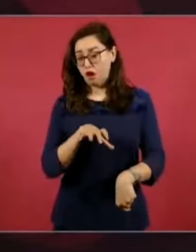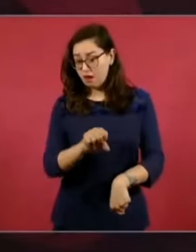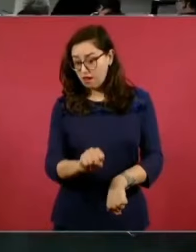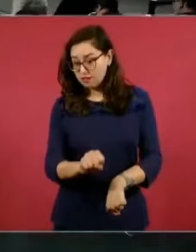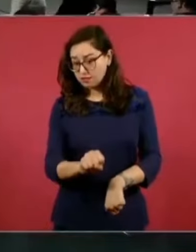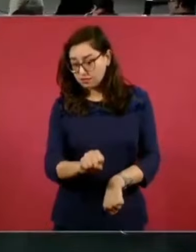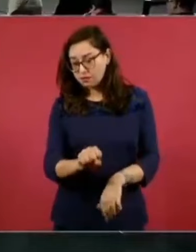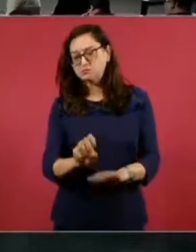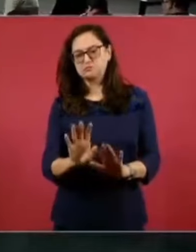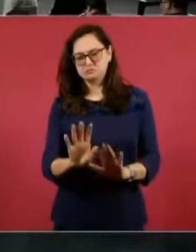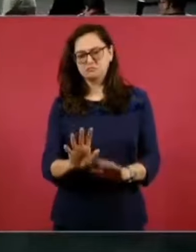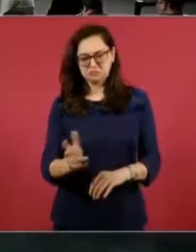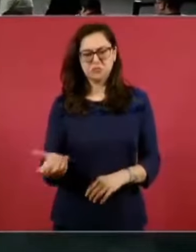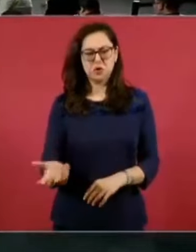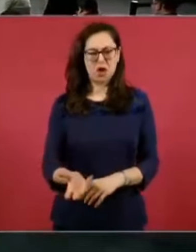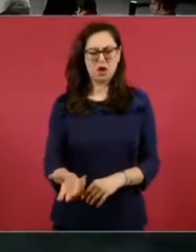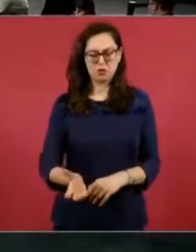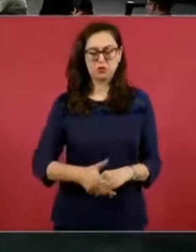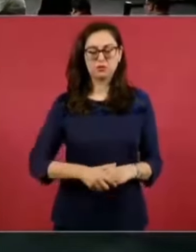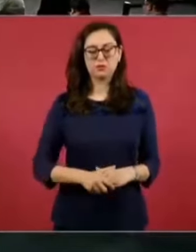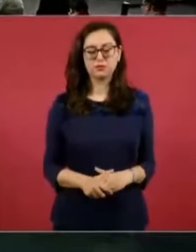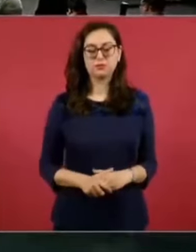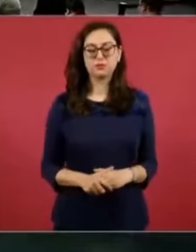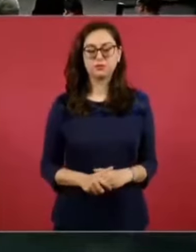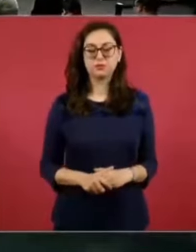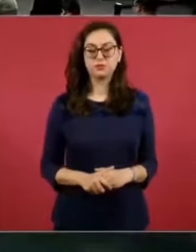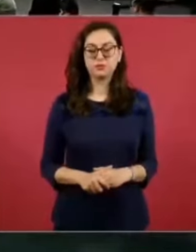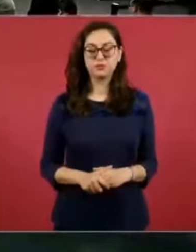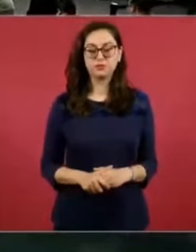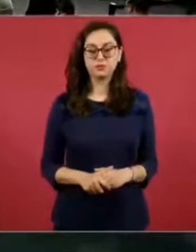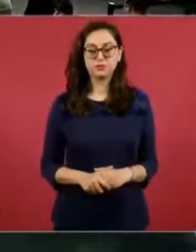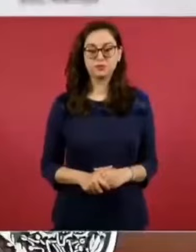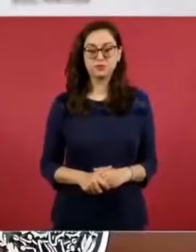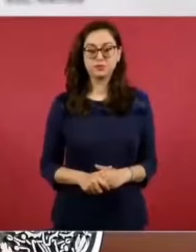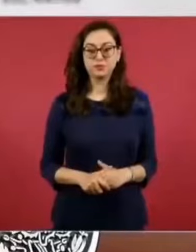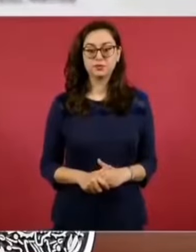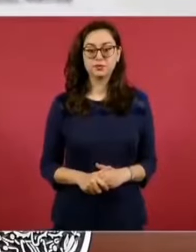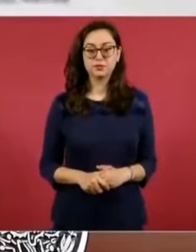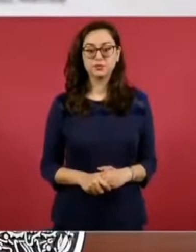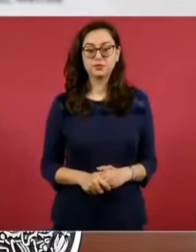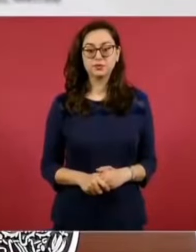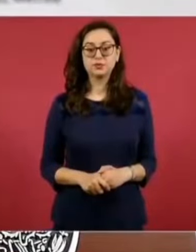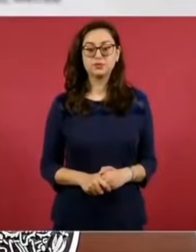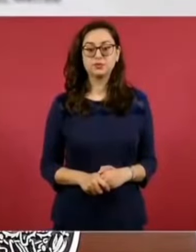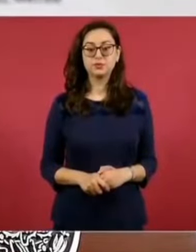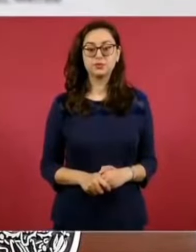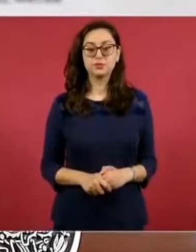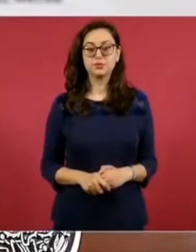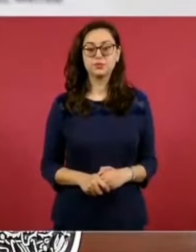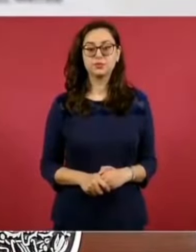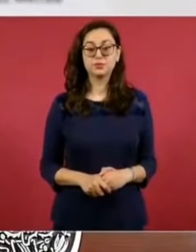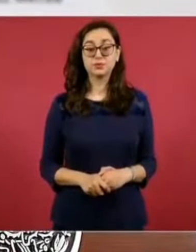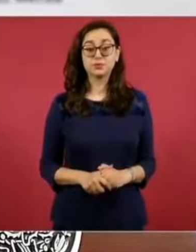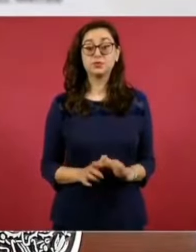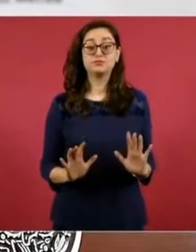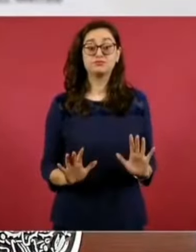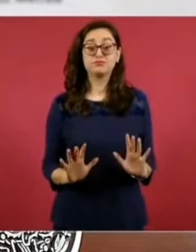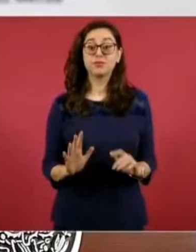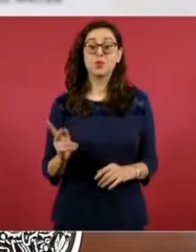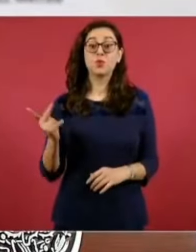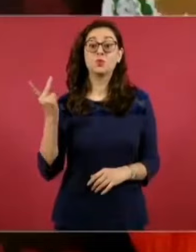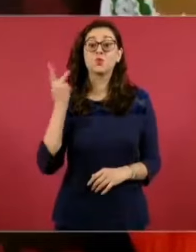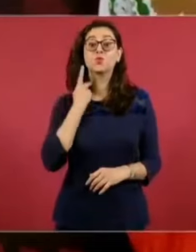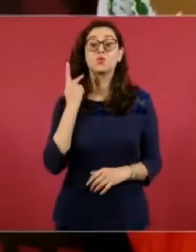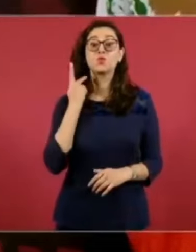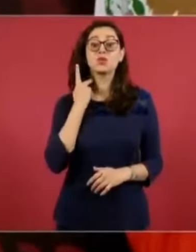pero política, entre otras